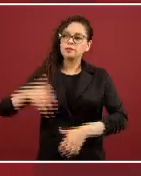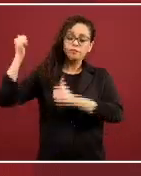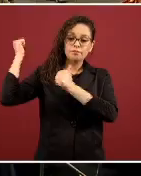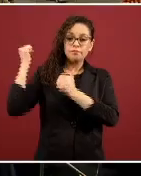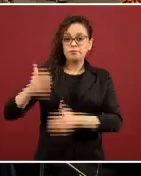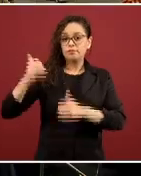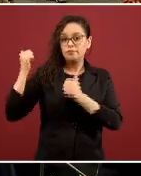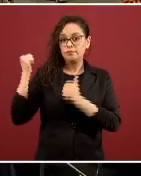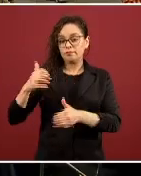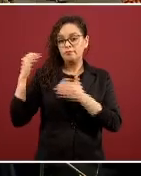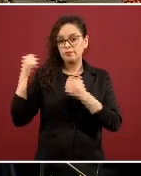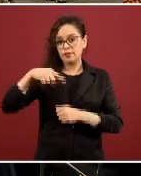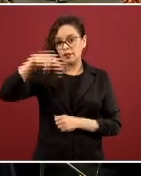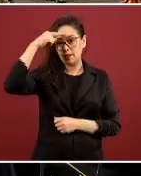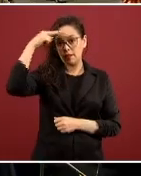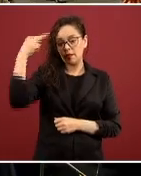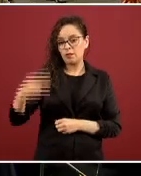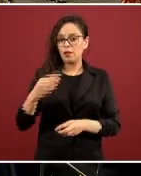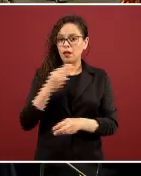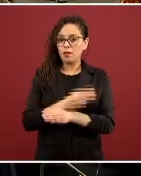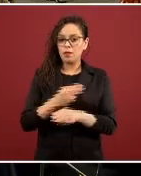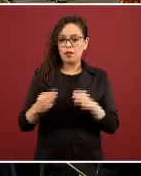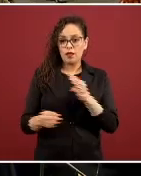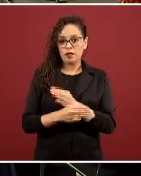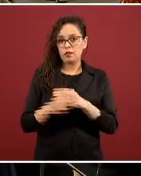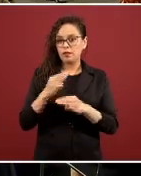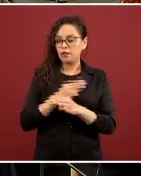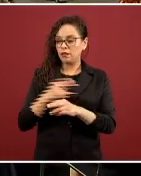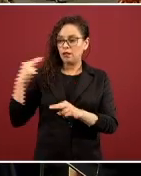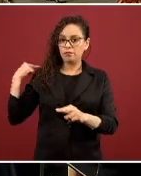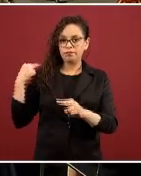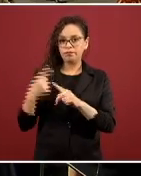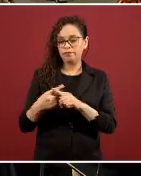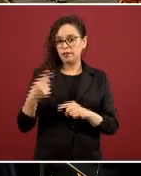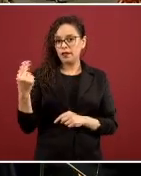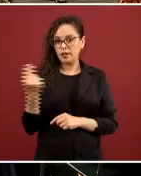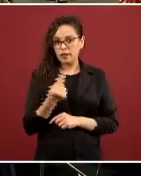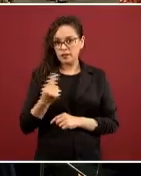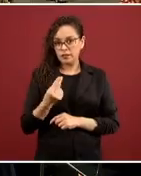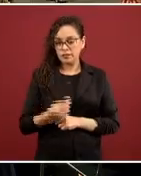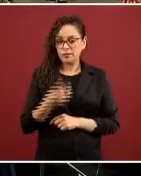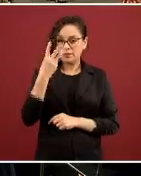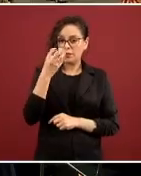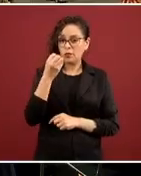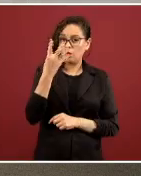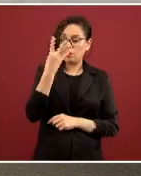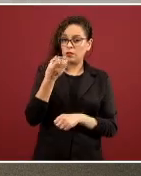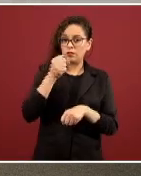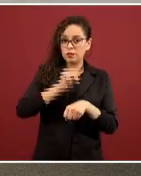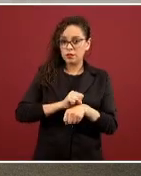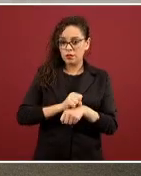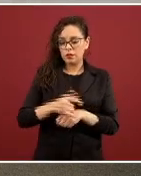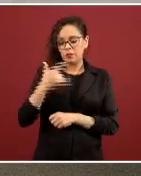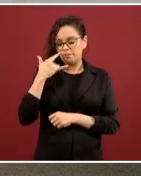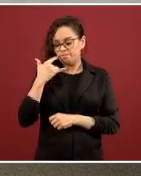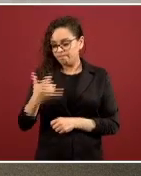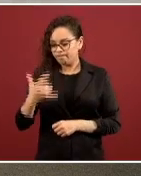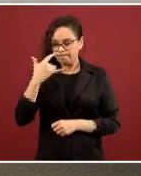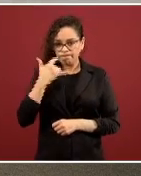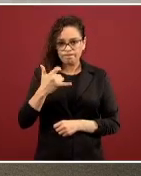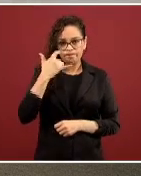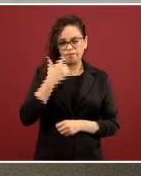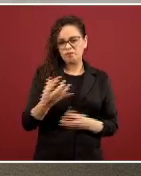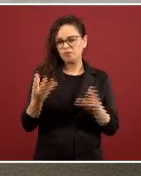fueron adquiridos a lo largo de las últimas semanas. Llevamos más de tres a cuatro semanas en un esfuerzo muy grande y